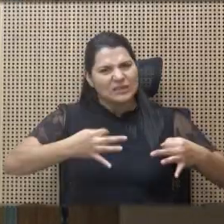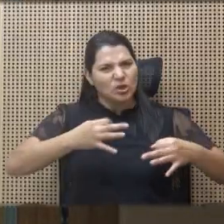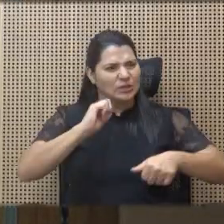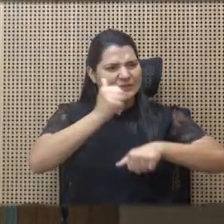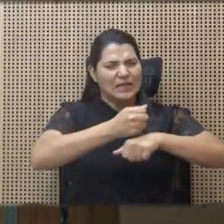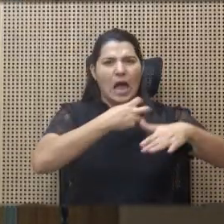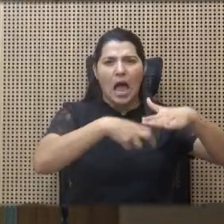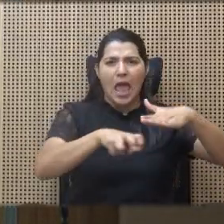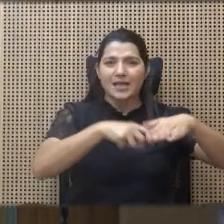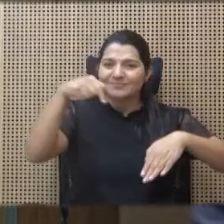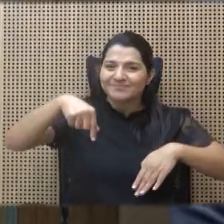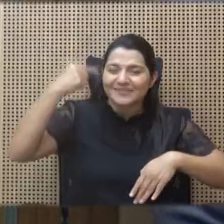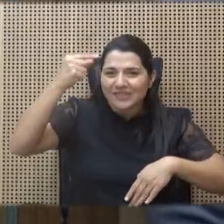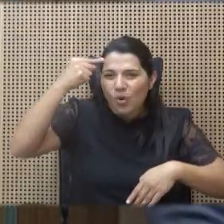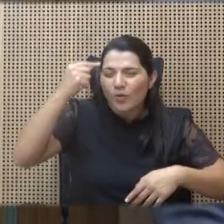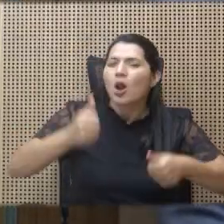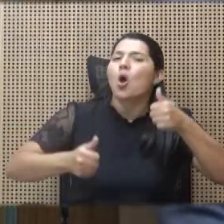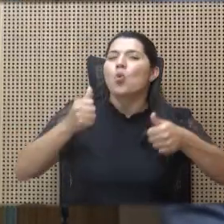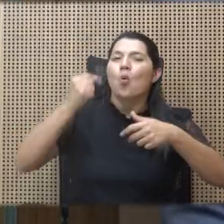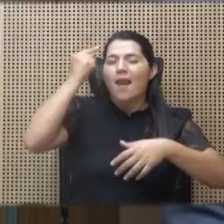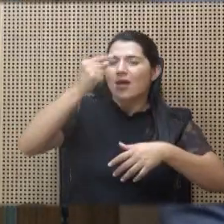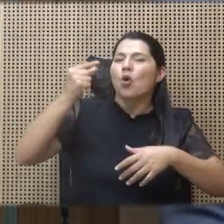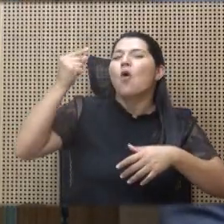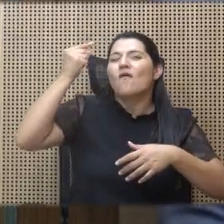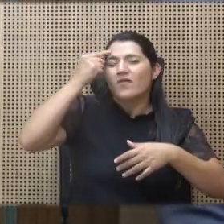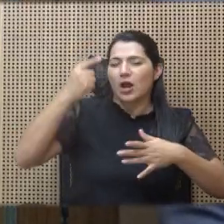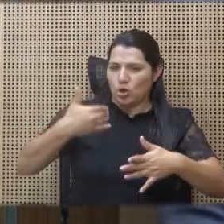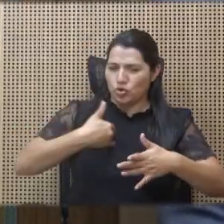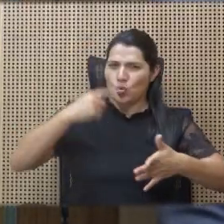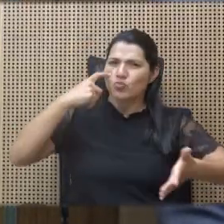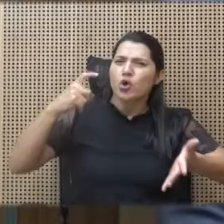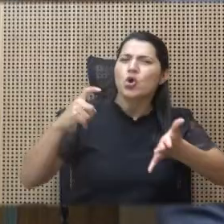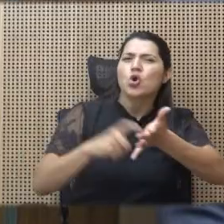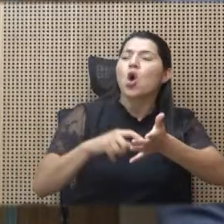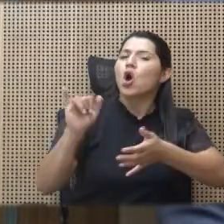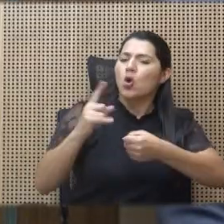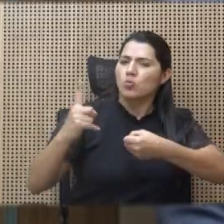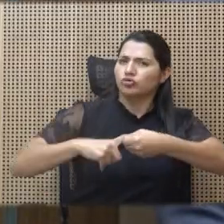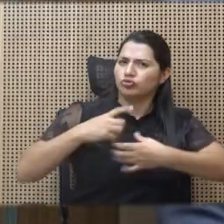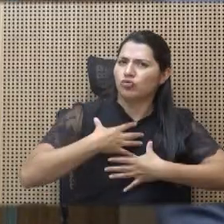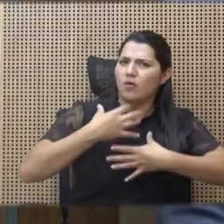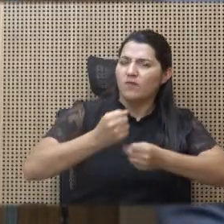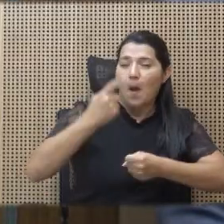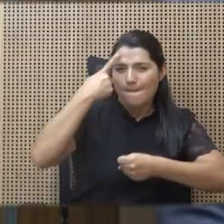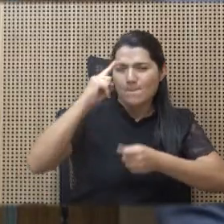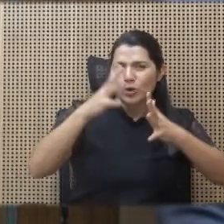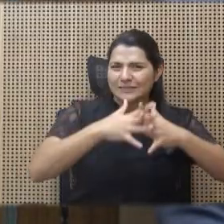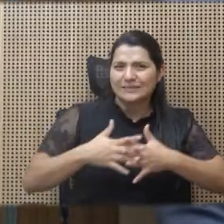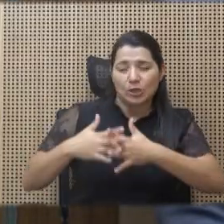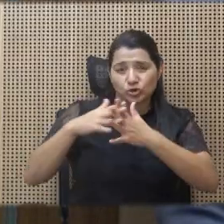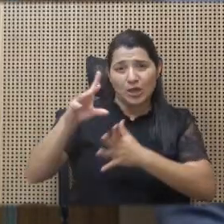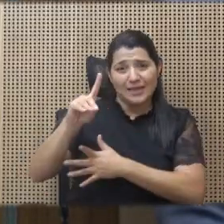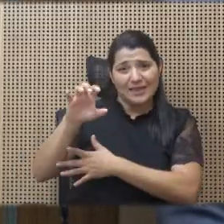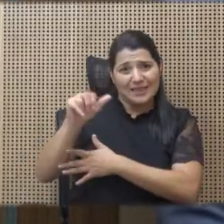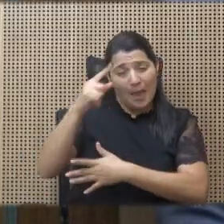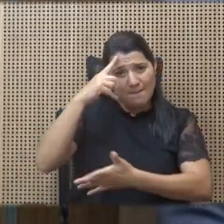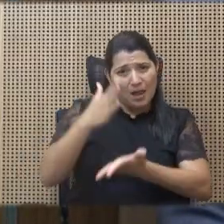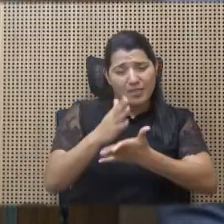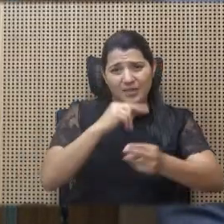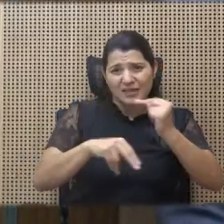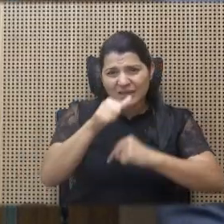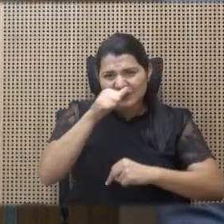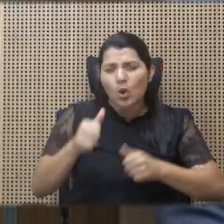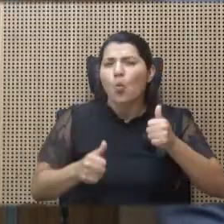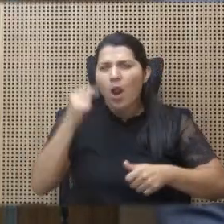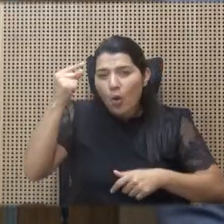el gobierno que ha recibido un reconocimiento como socio confiable del gobierno de los Estados Unidos y de la DEA en la lucha contra el narcotráfico?